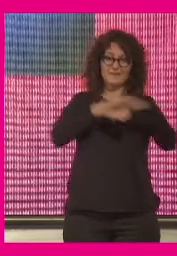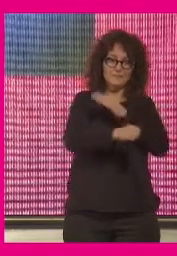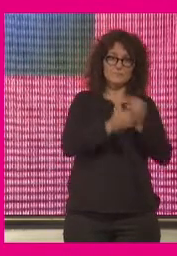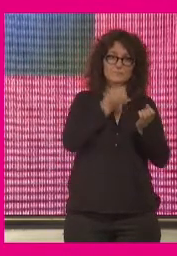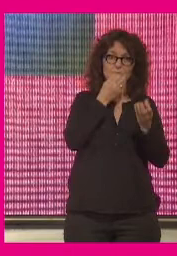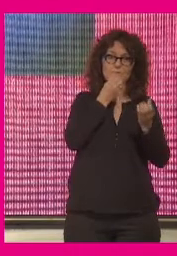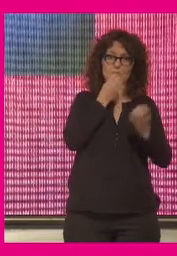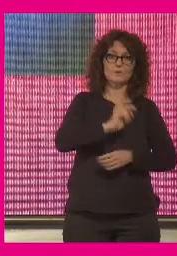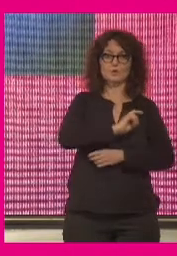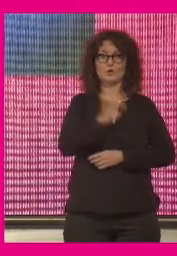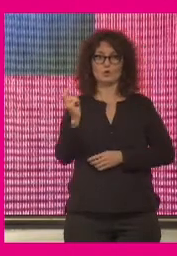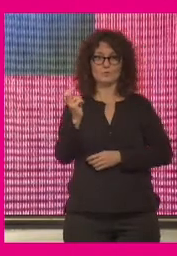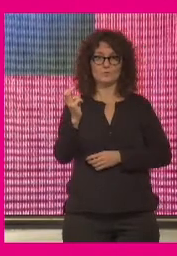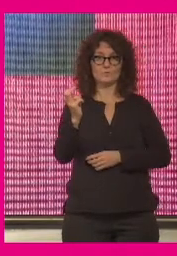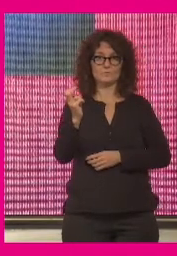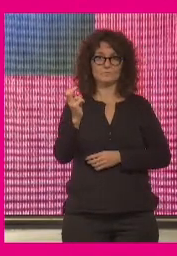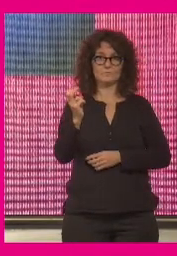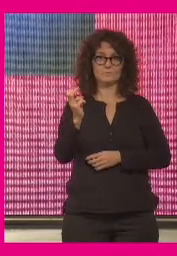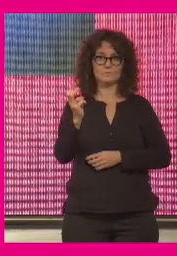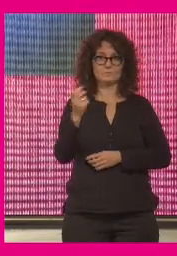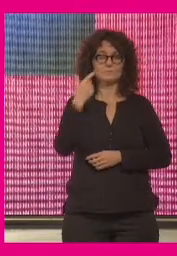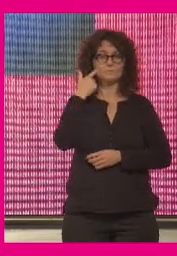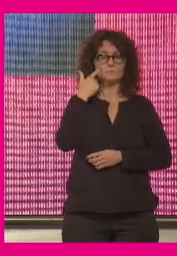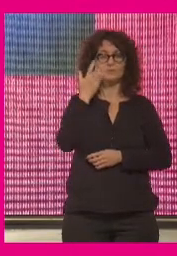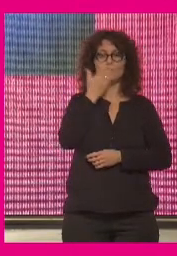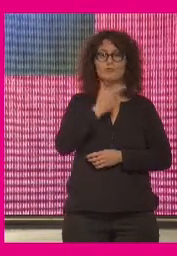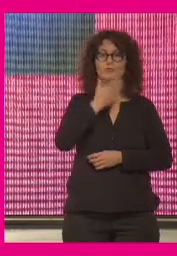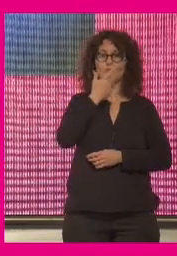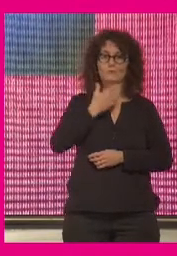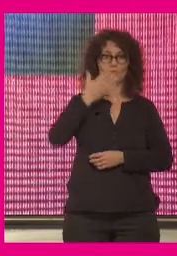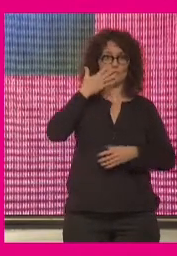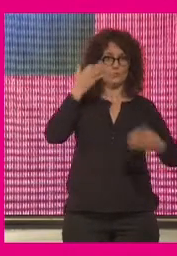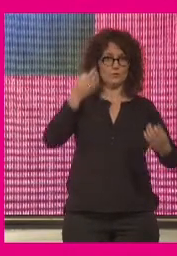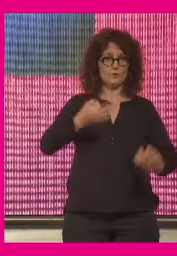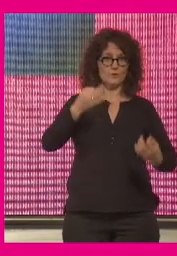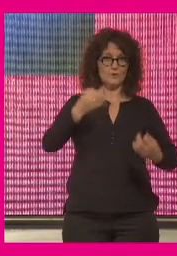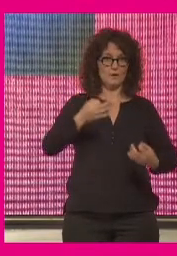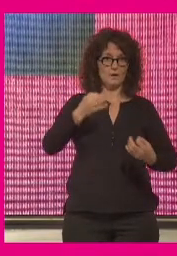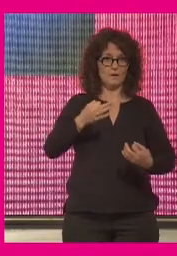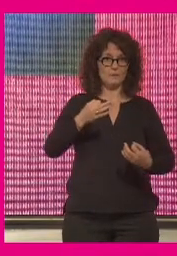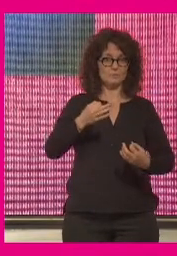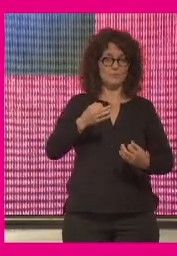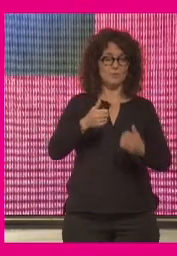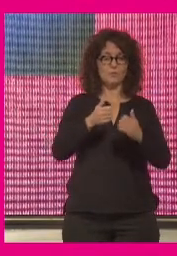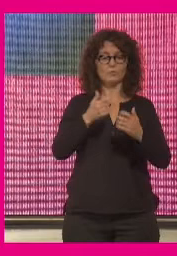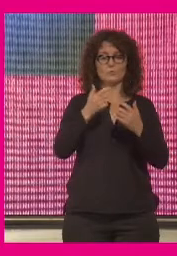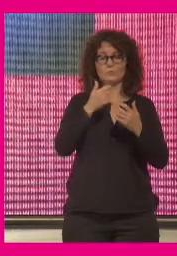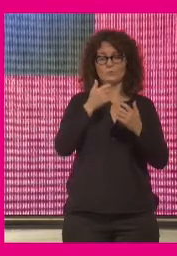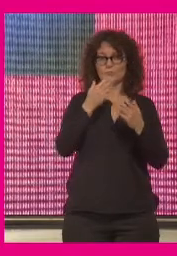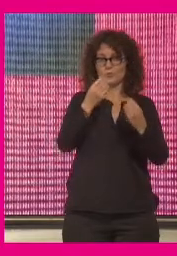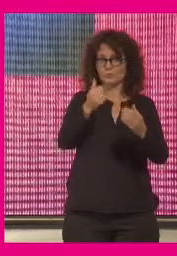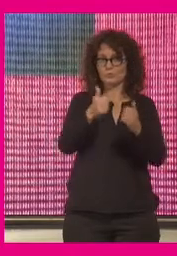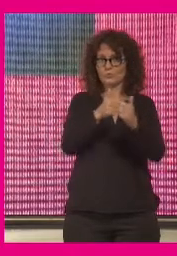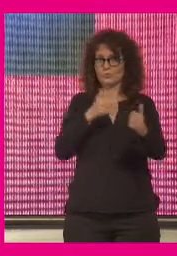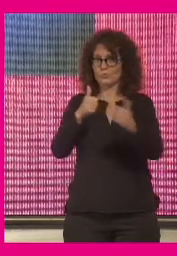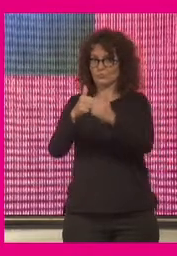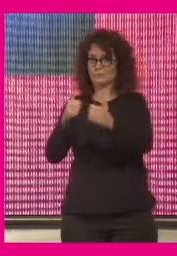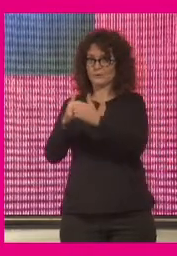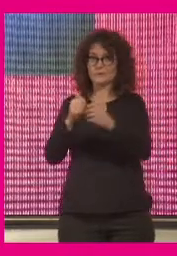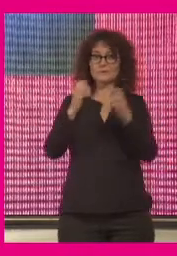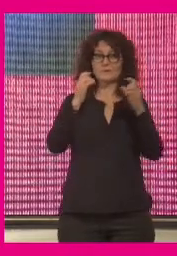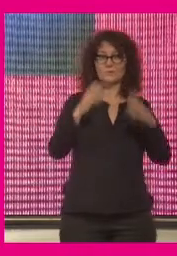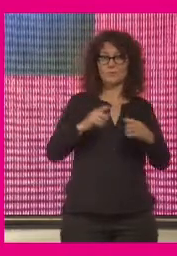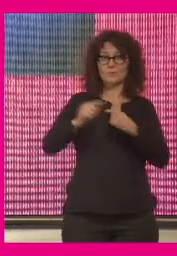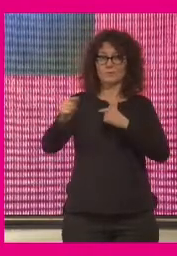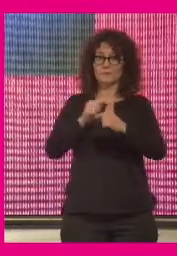cosa es la distribución real de conocimiento que está llena de brechas y llena de periferias del mismo modo que